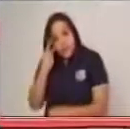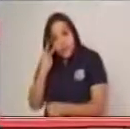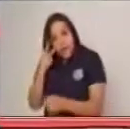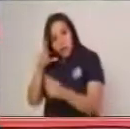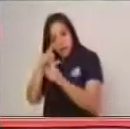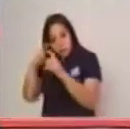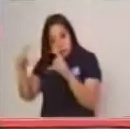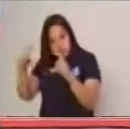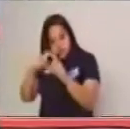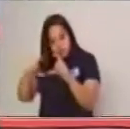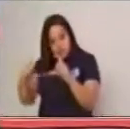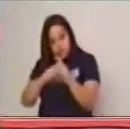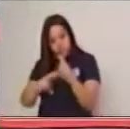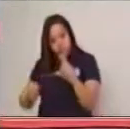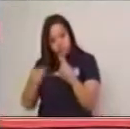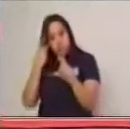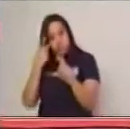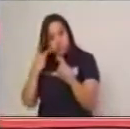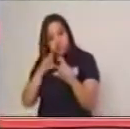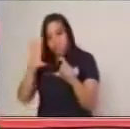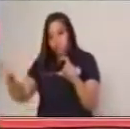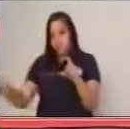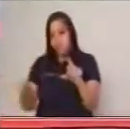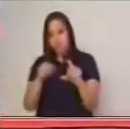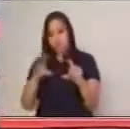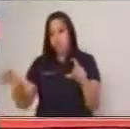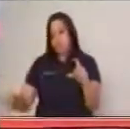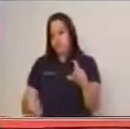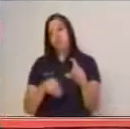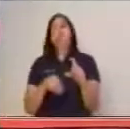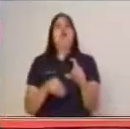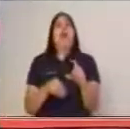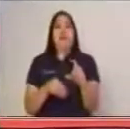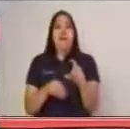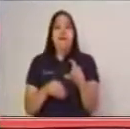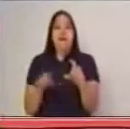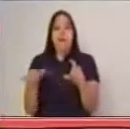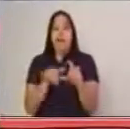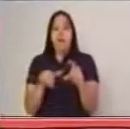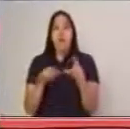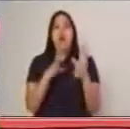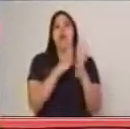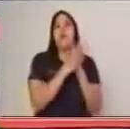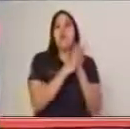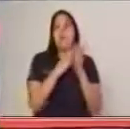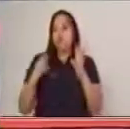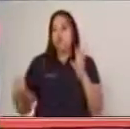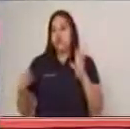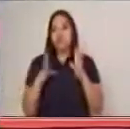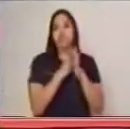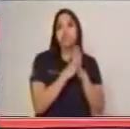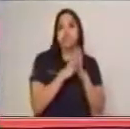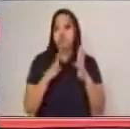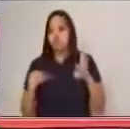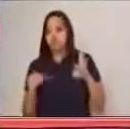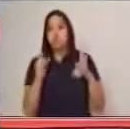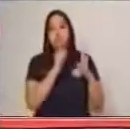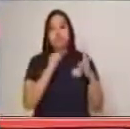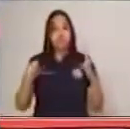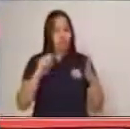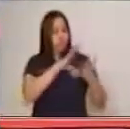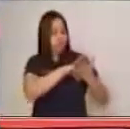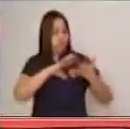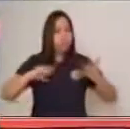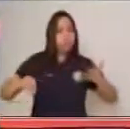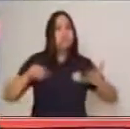y se va a colocar la idea tal y como está en el texto o párrafo del cual ustedes estén